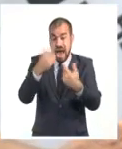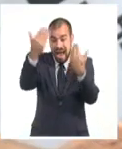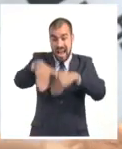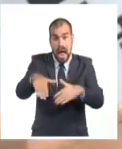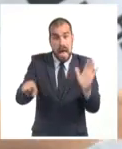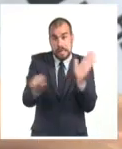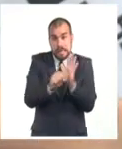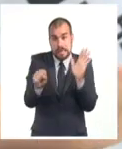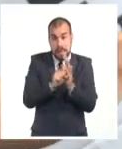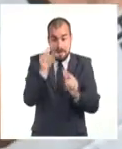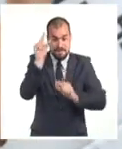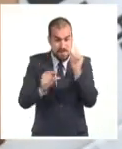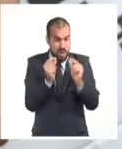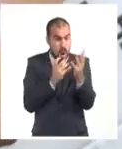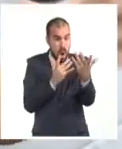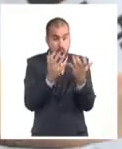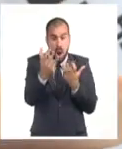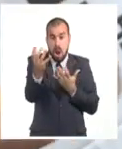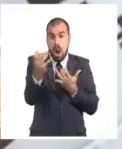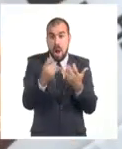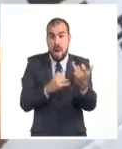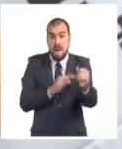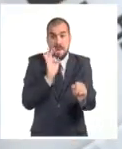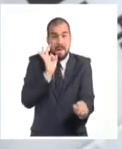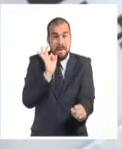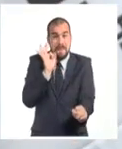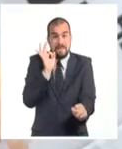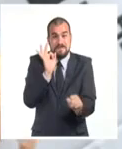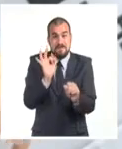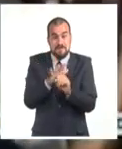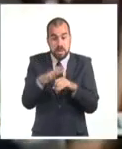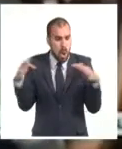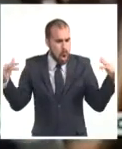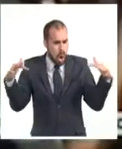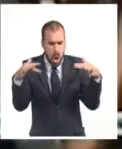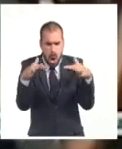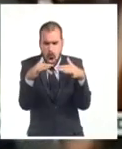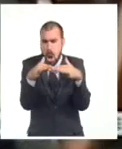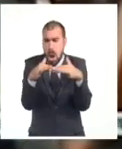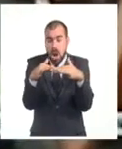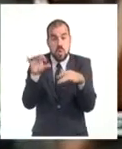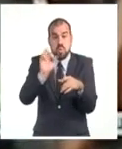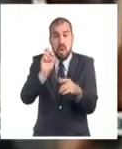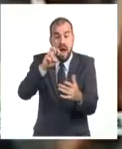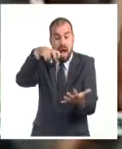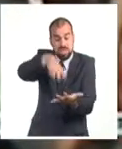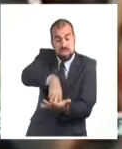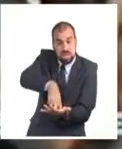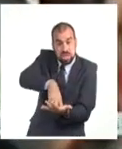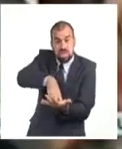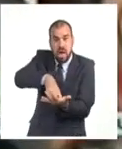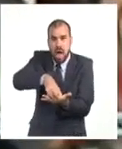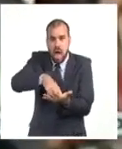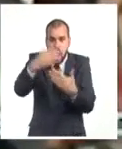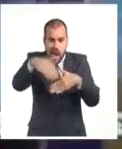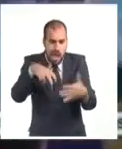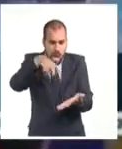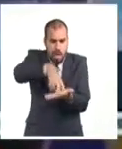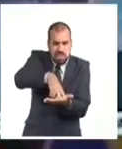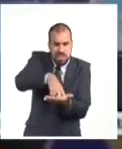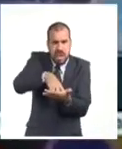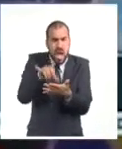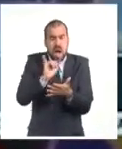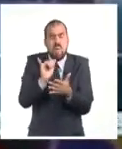nadie se movía, la gente salía a las bocas del metro y se arrodillaba en las aceras, miraba al